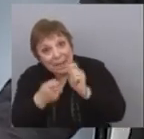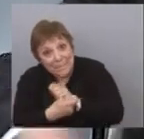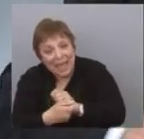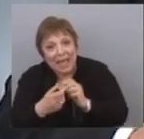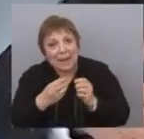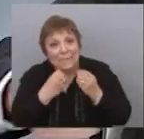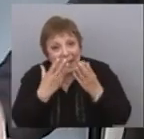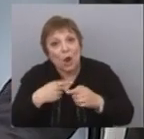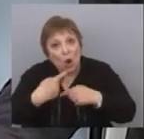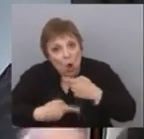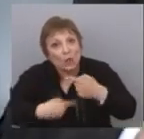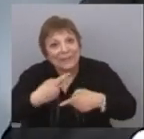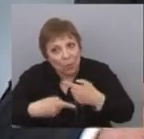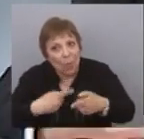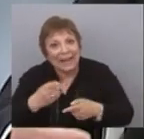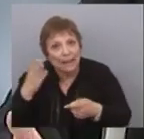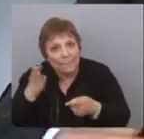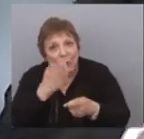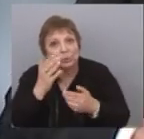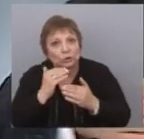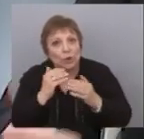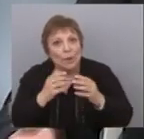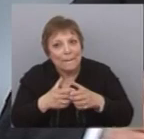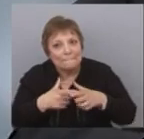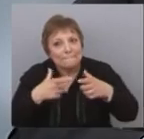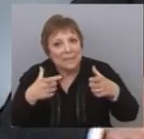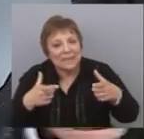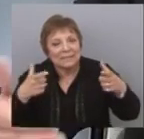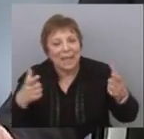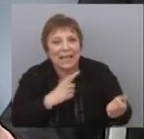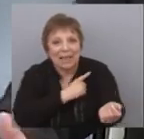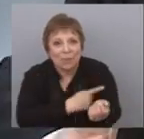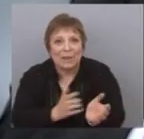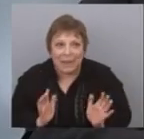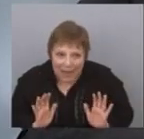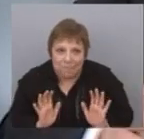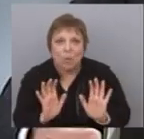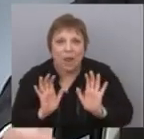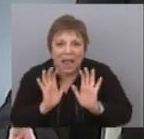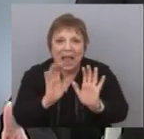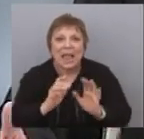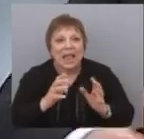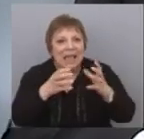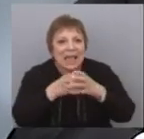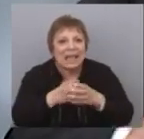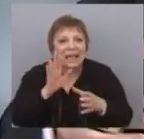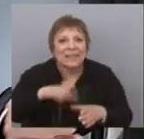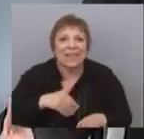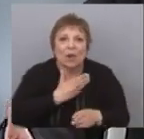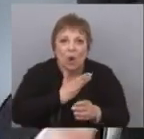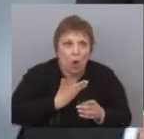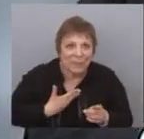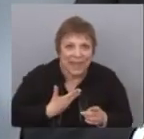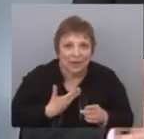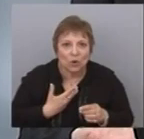continuar generando, ¿verdad? Continuar generando y fortaleciendo, reimpulsando institucionalidad estatal, institucionalidad del